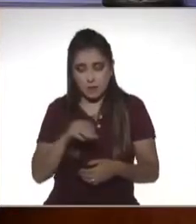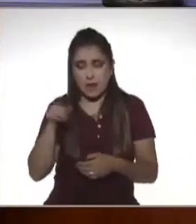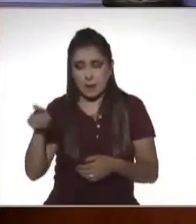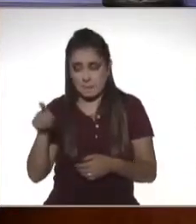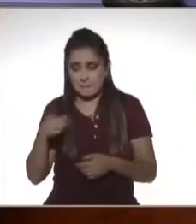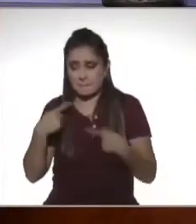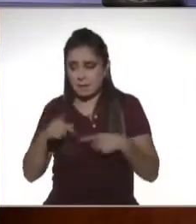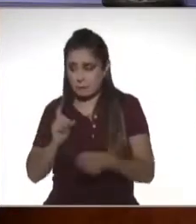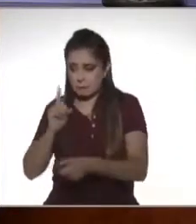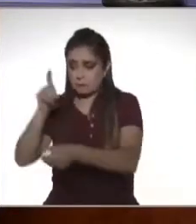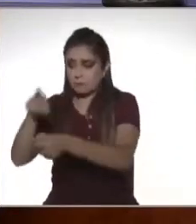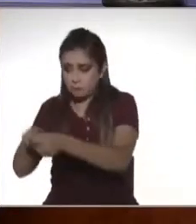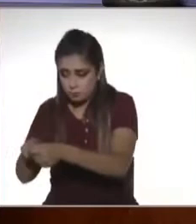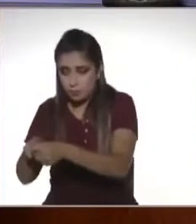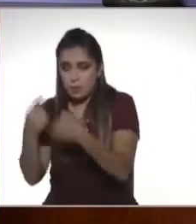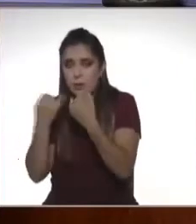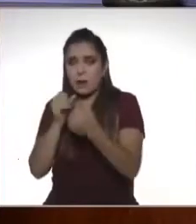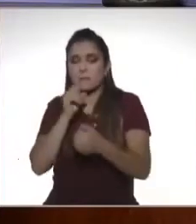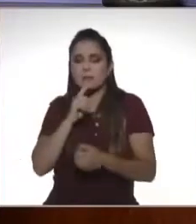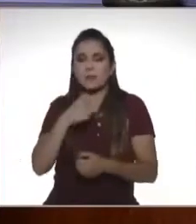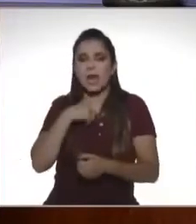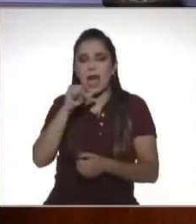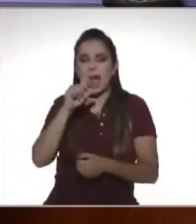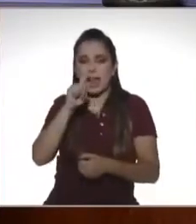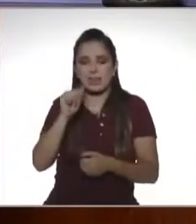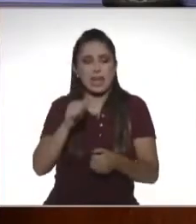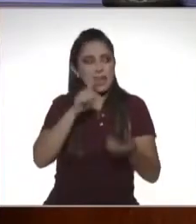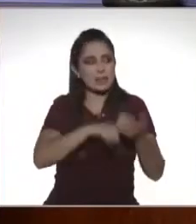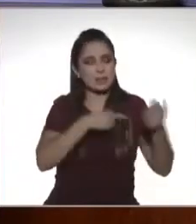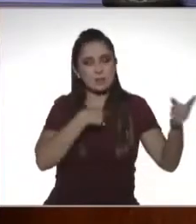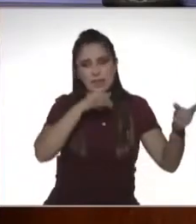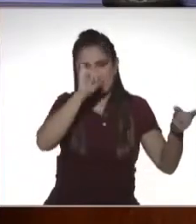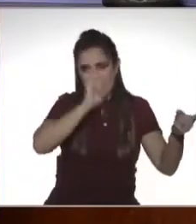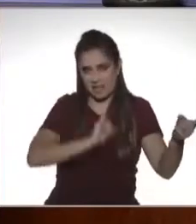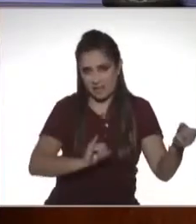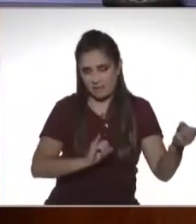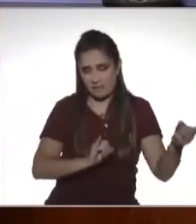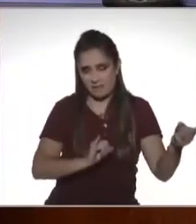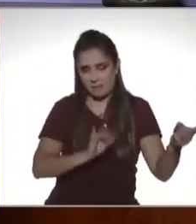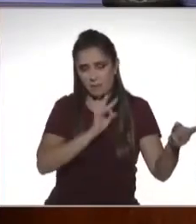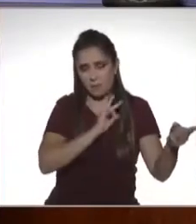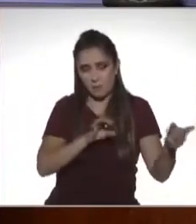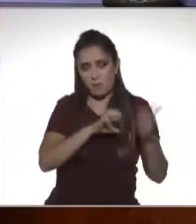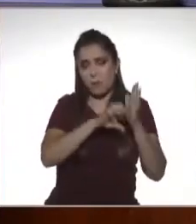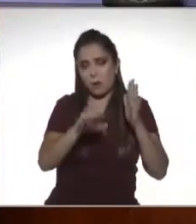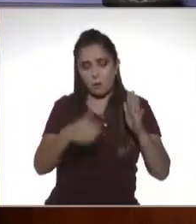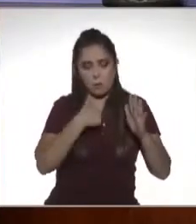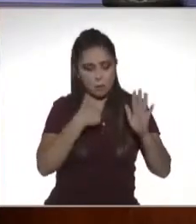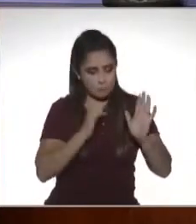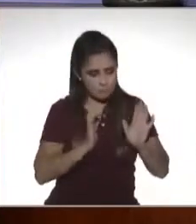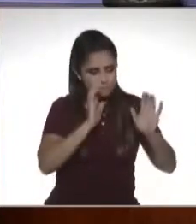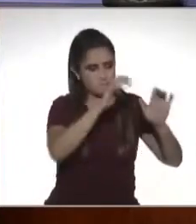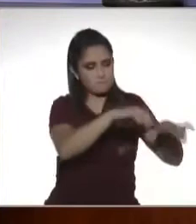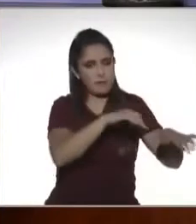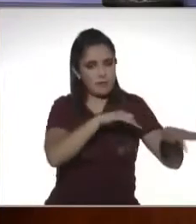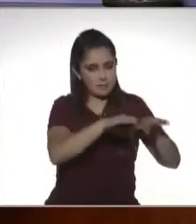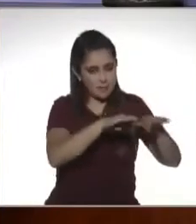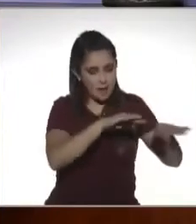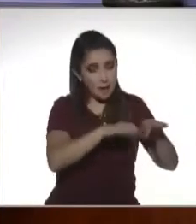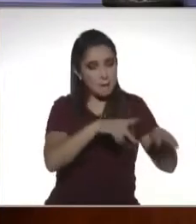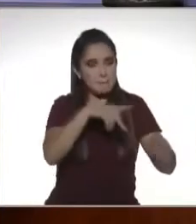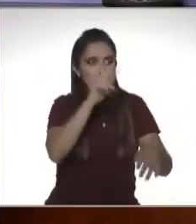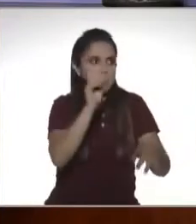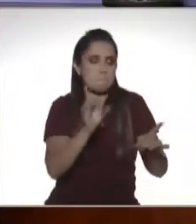puede ser dado de alta por su patrón. Es decir, una persona que entra a trabajar y que por algún motivo